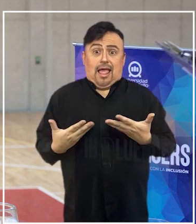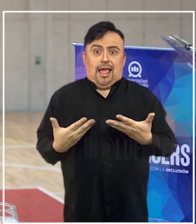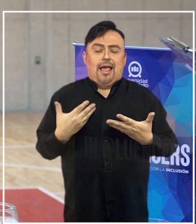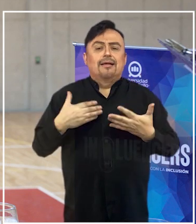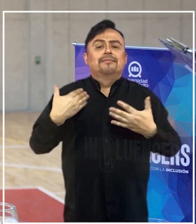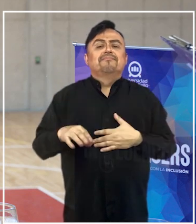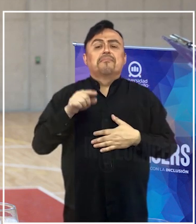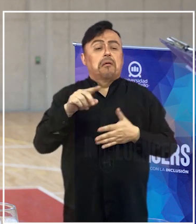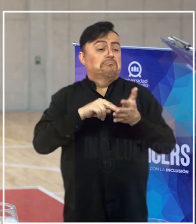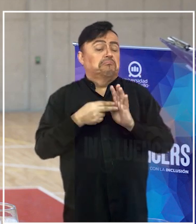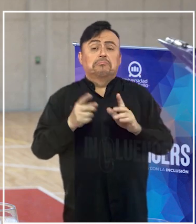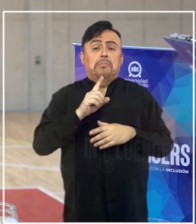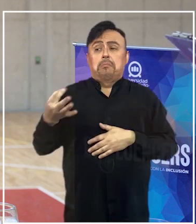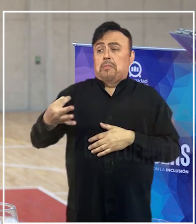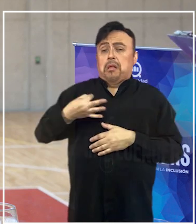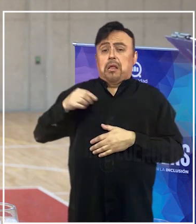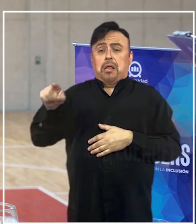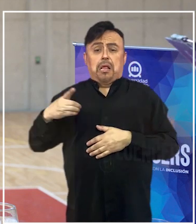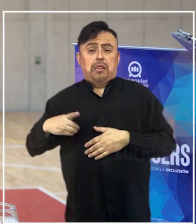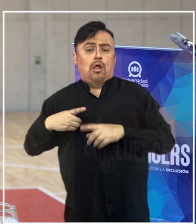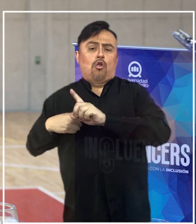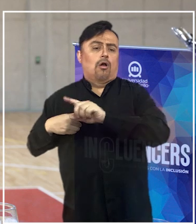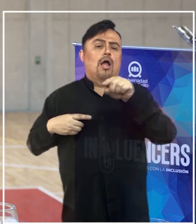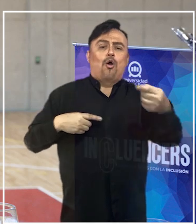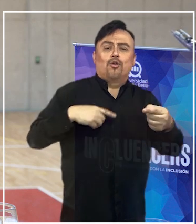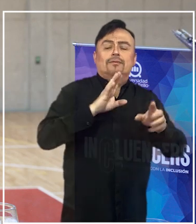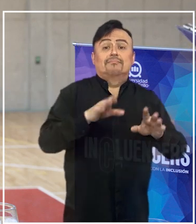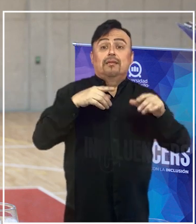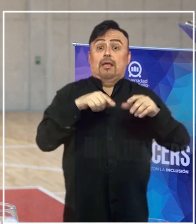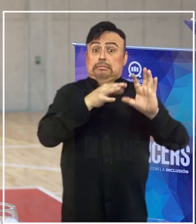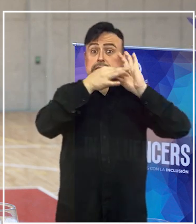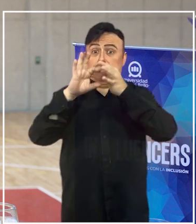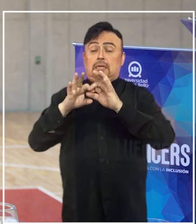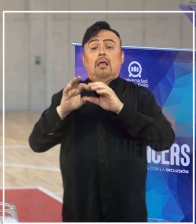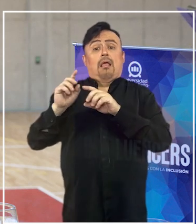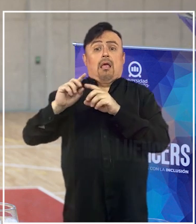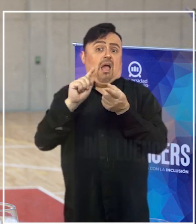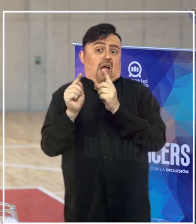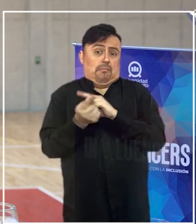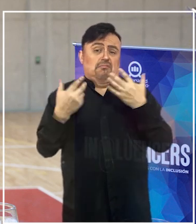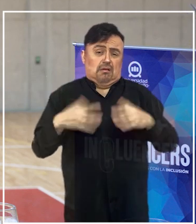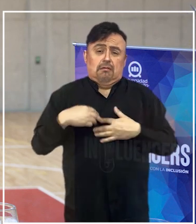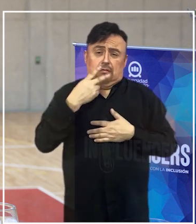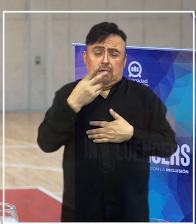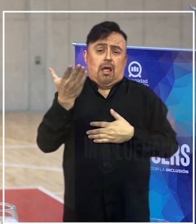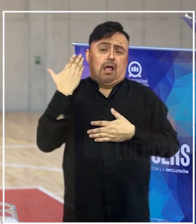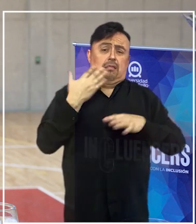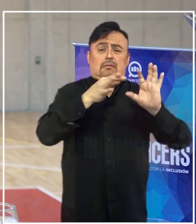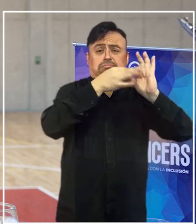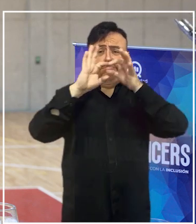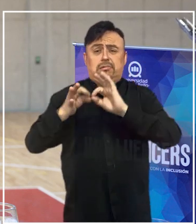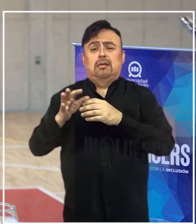es un problema si nos dice, mire, es esta disciplina y no es esta, porque los juegos en general van cambiando así. Ya lo hemos visto en Juegos Olímpicos, donde